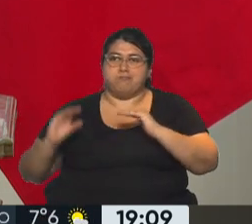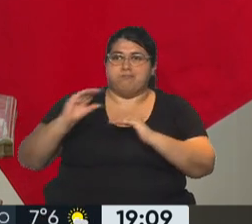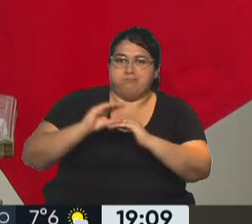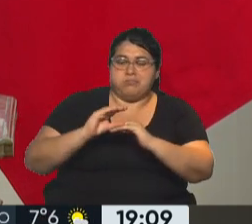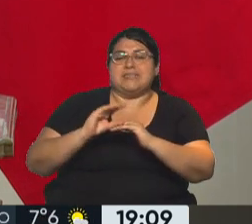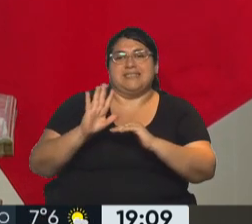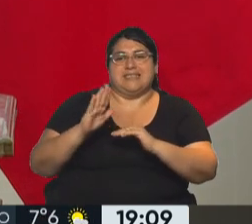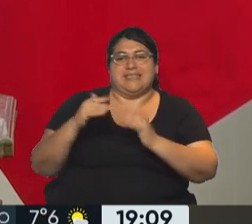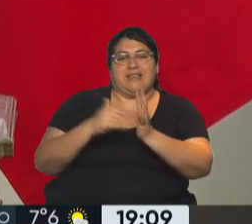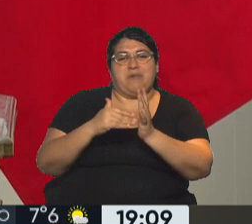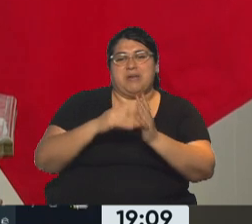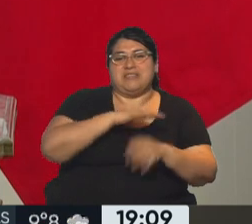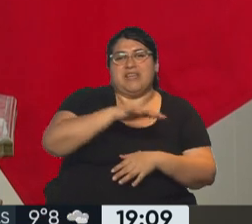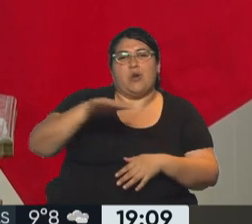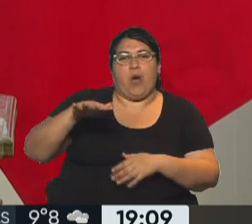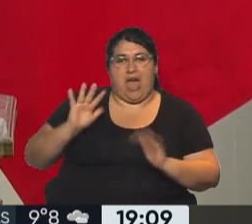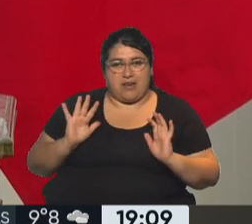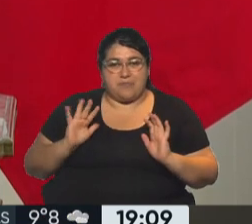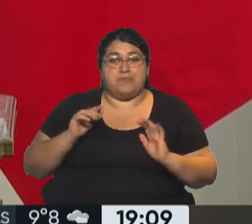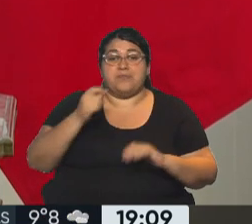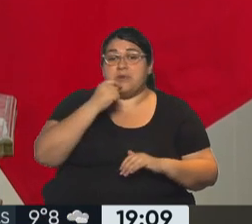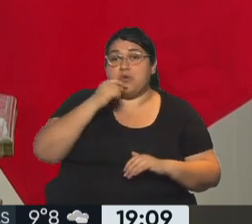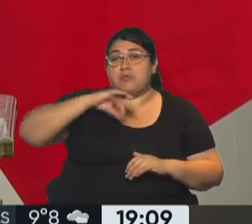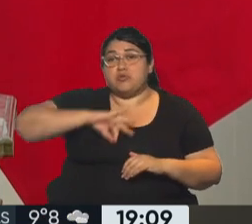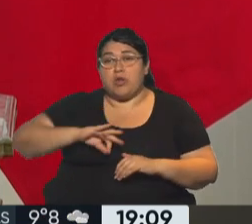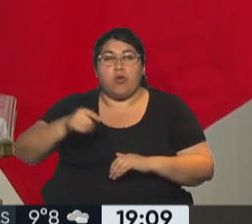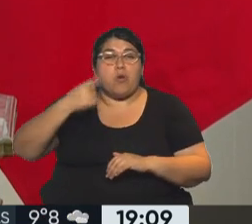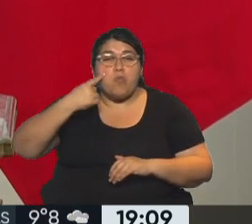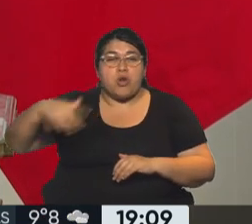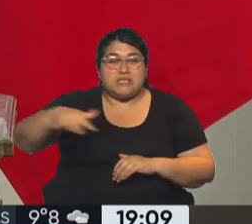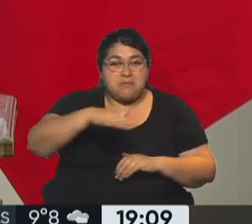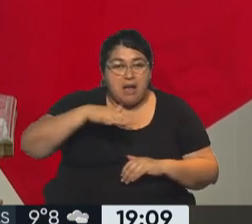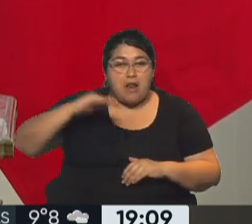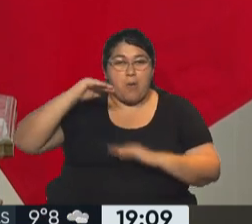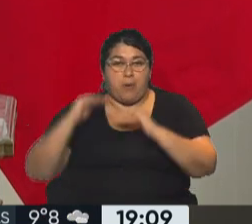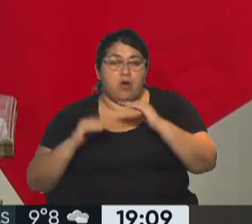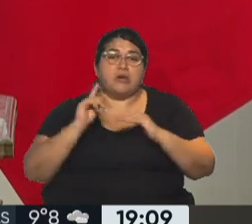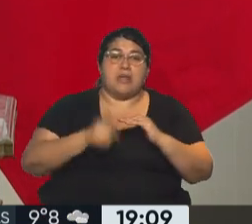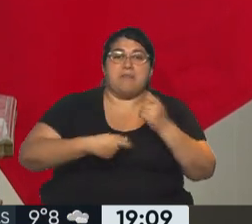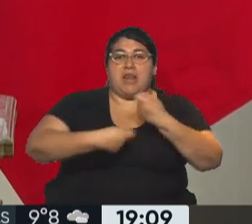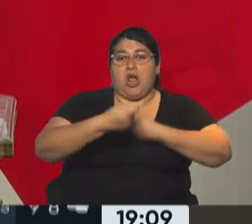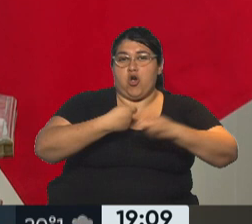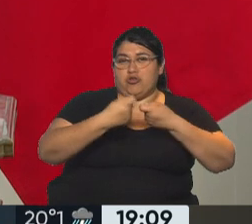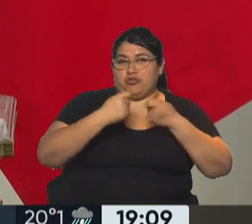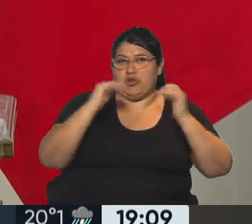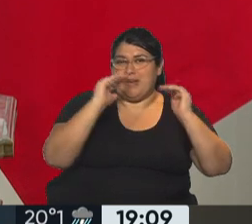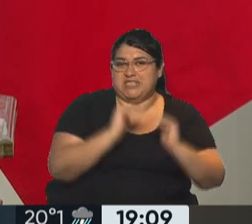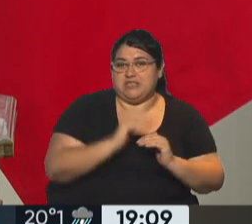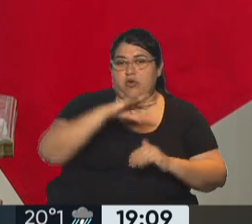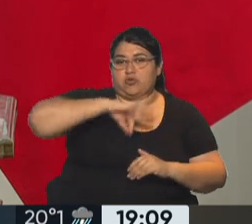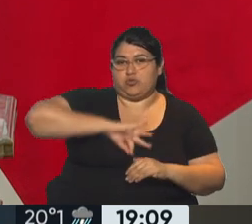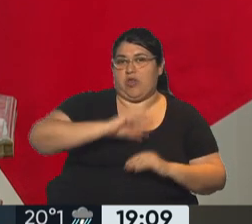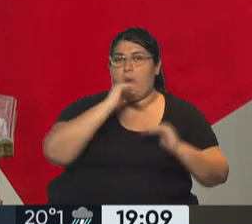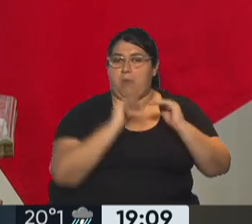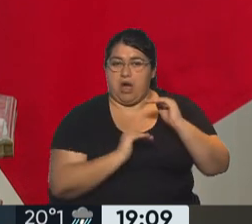en muchos lugares, porque los salarios más bajos están en los municipios y están en los pequeños comercios. Y el riesgo que se corre en ese